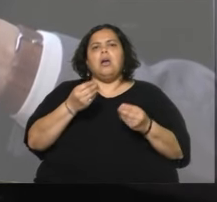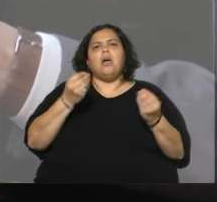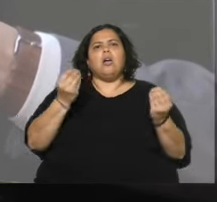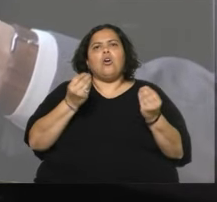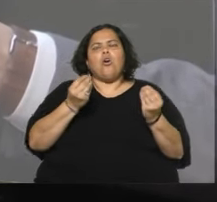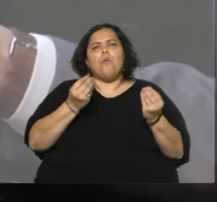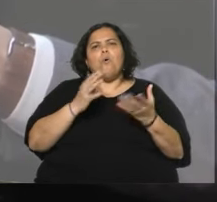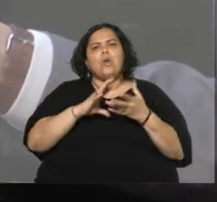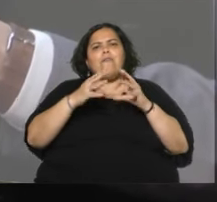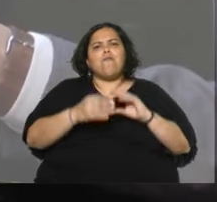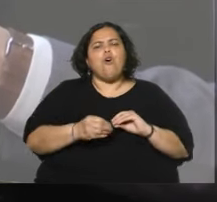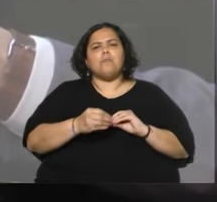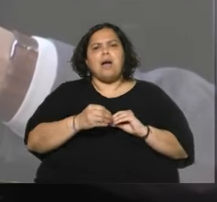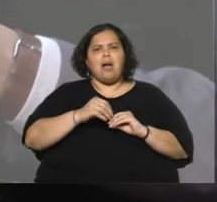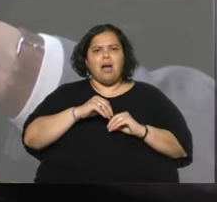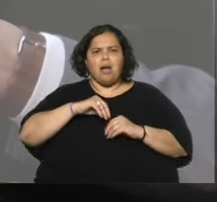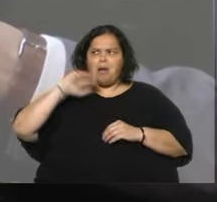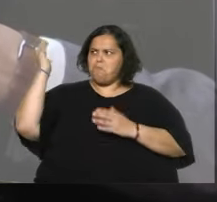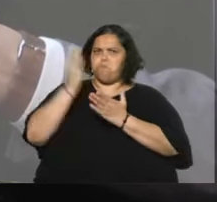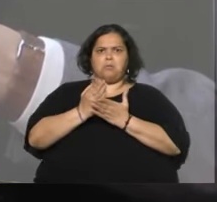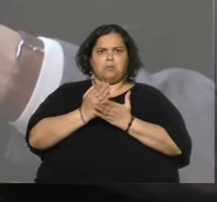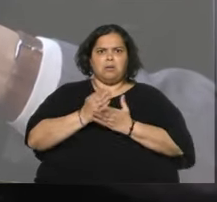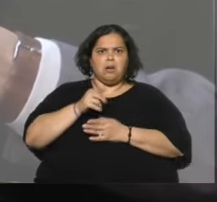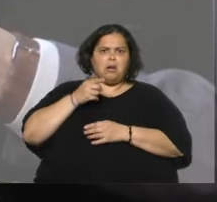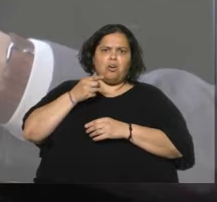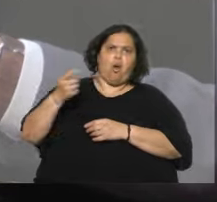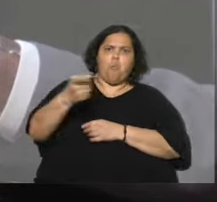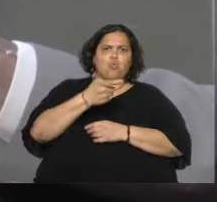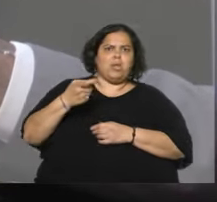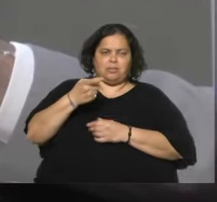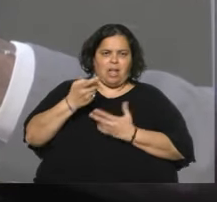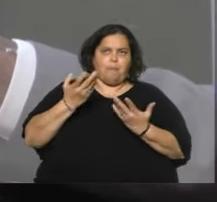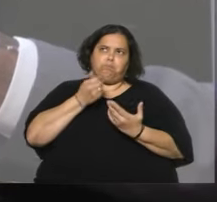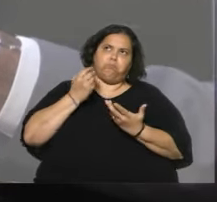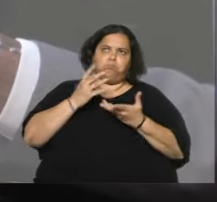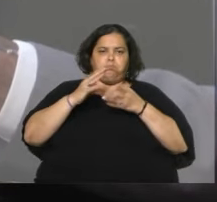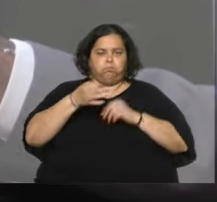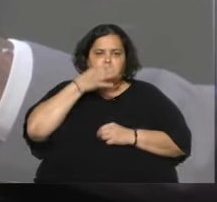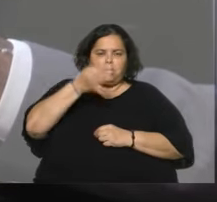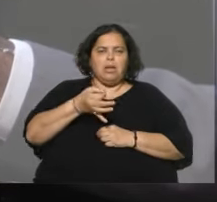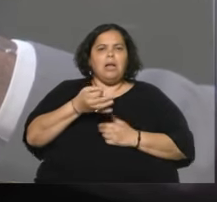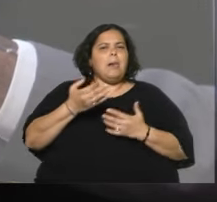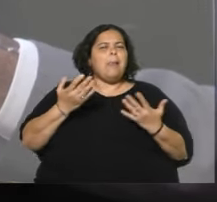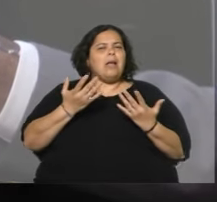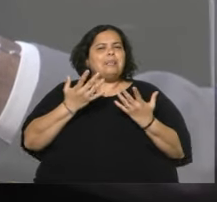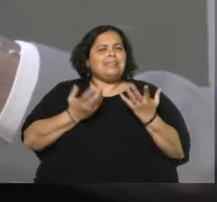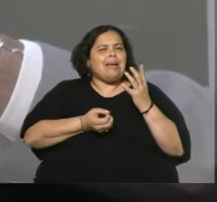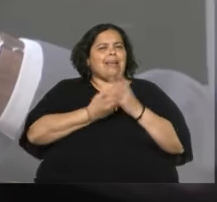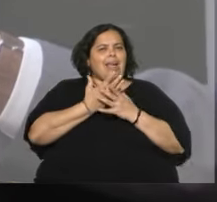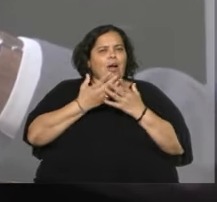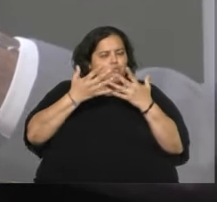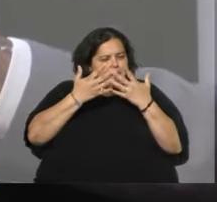cosmovisión totalitaria, fascista, comunista, por decirlo de otra manera, en el cual se crea toda una estructura